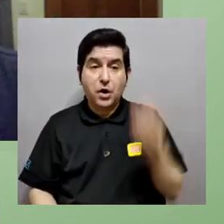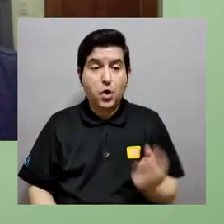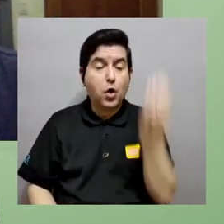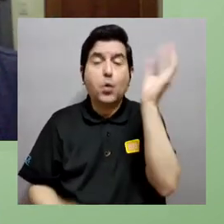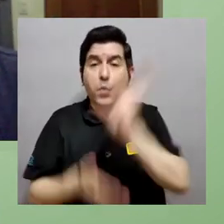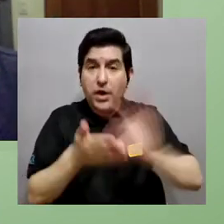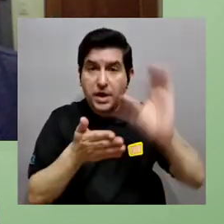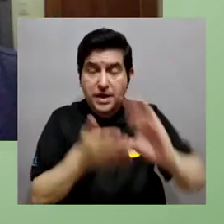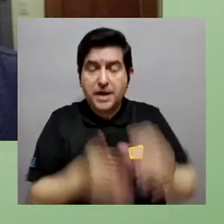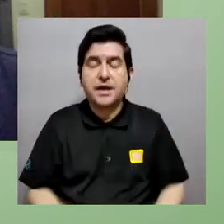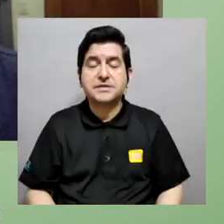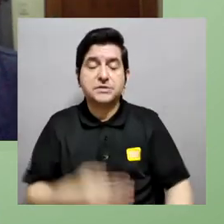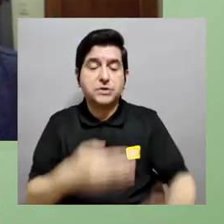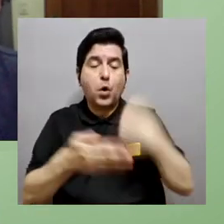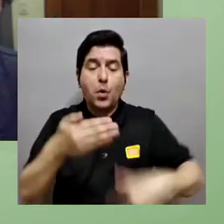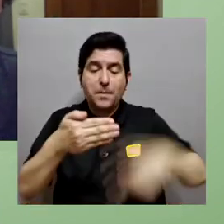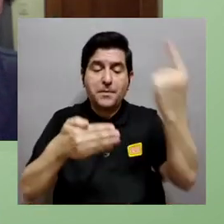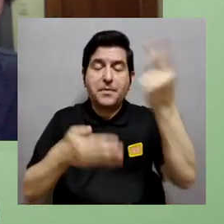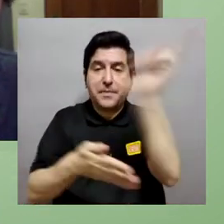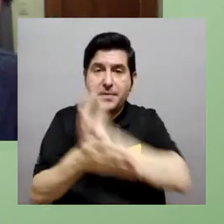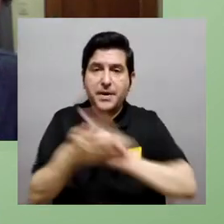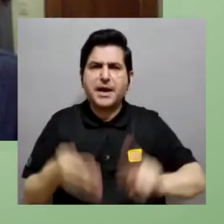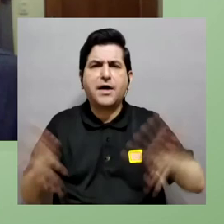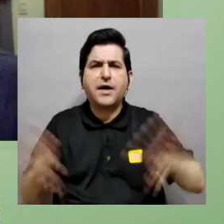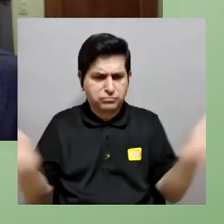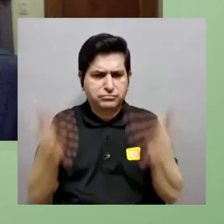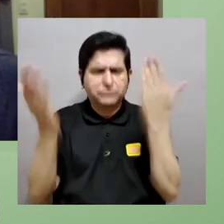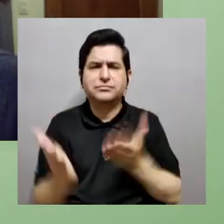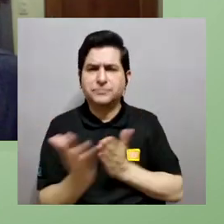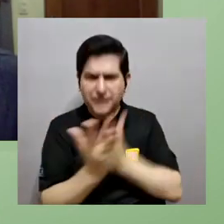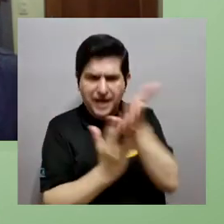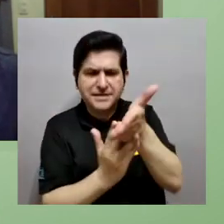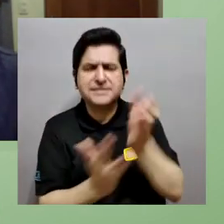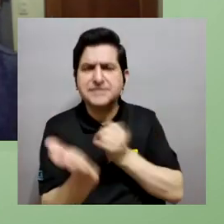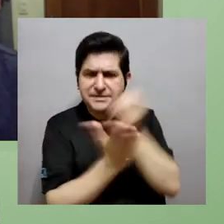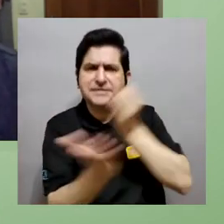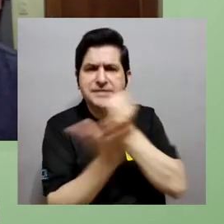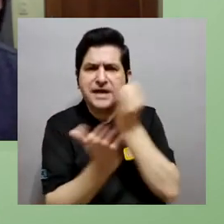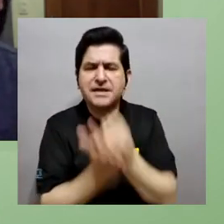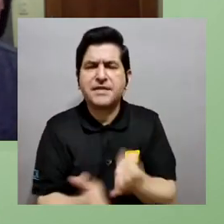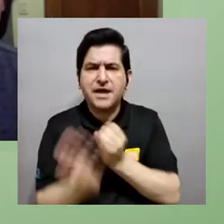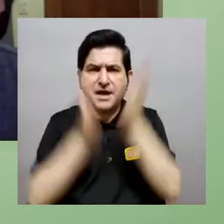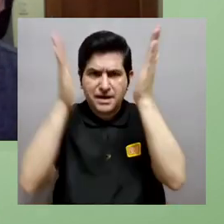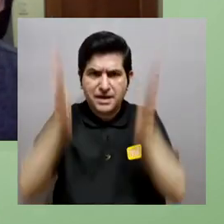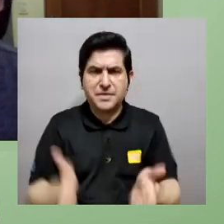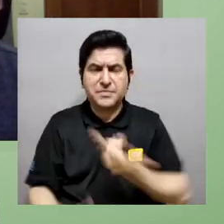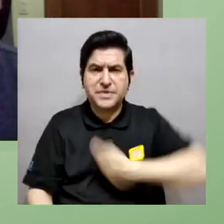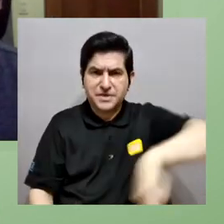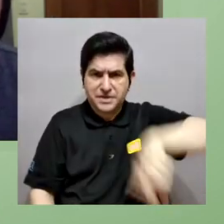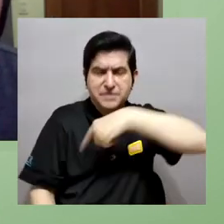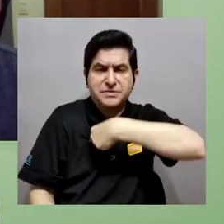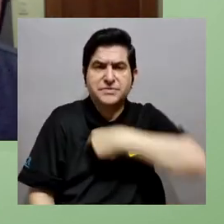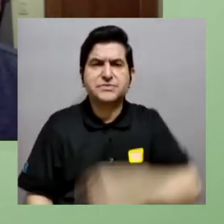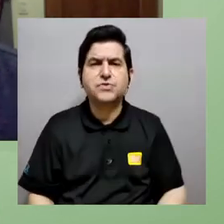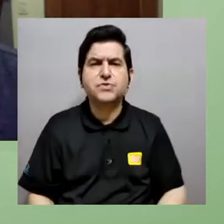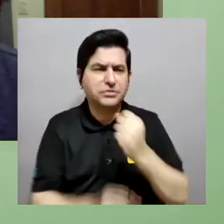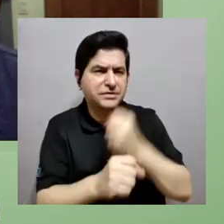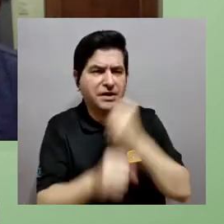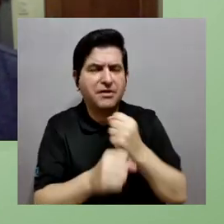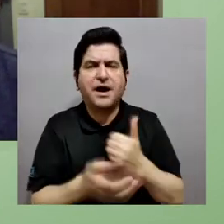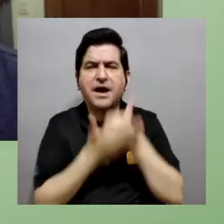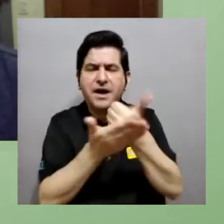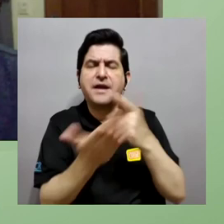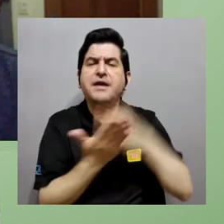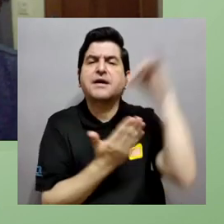a la gente joven muchachos y muchachas en los colegios y estudiantes de pregrado en la universidad que se motiven a entrarle a la investigación